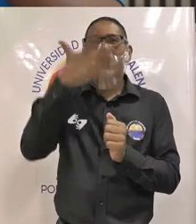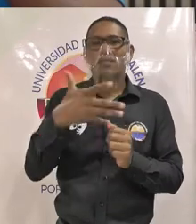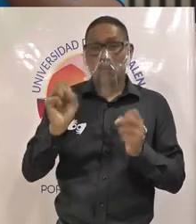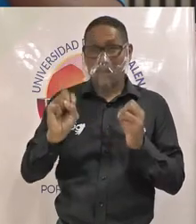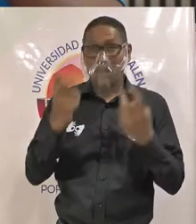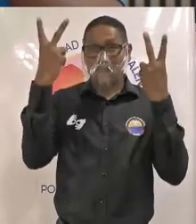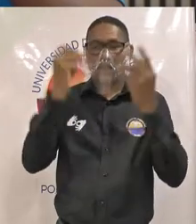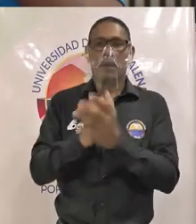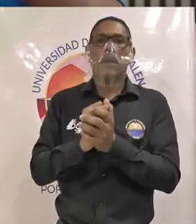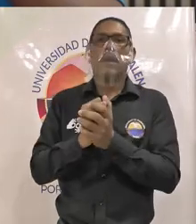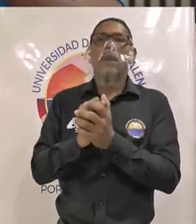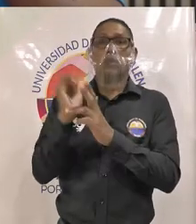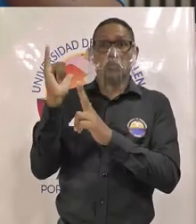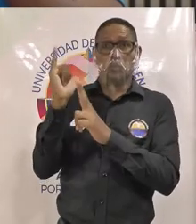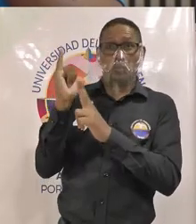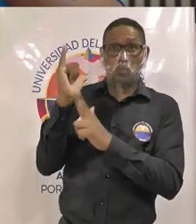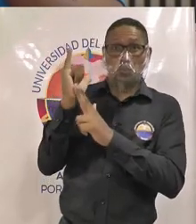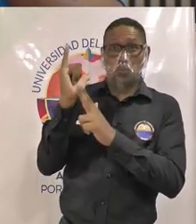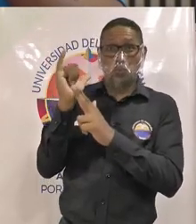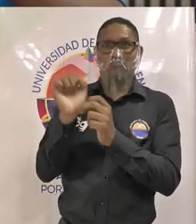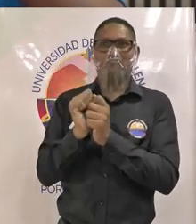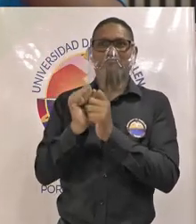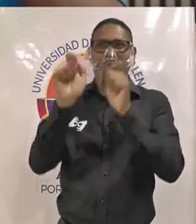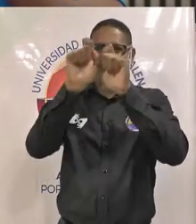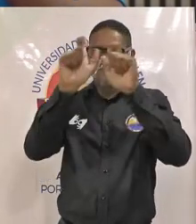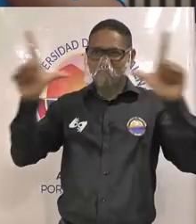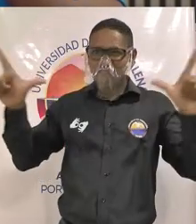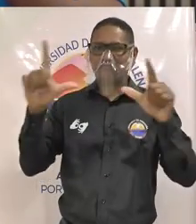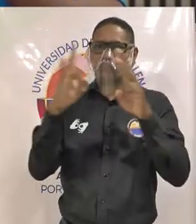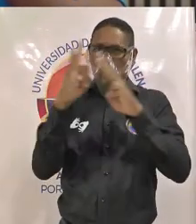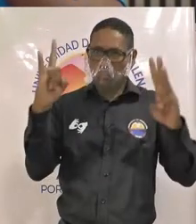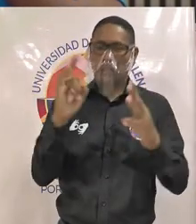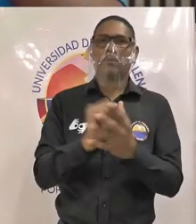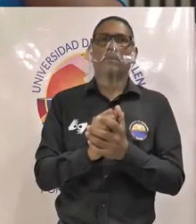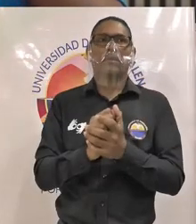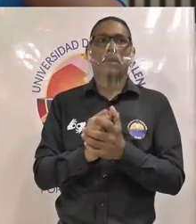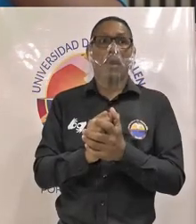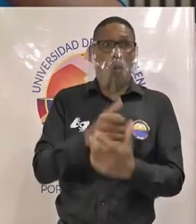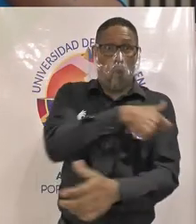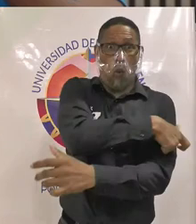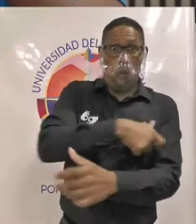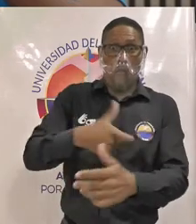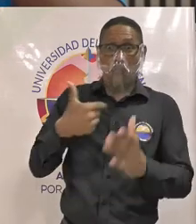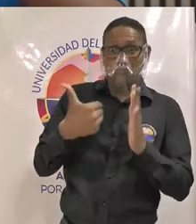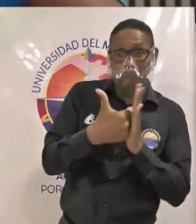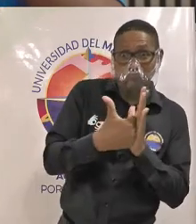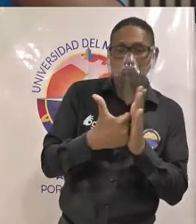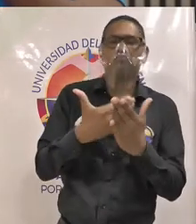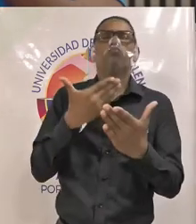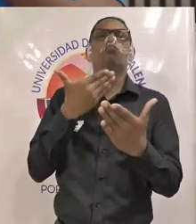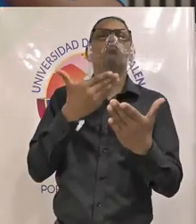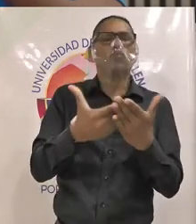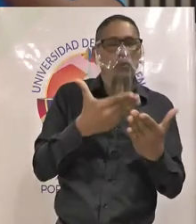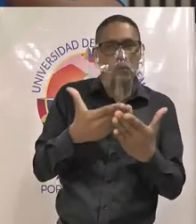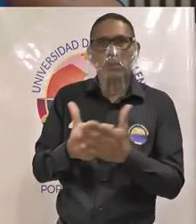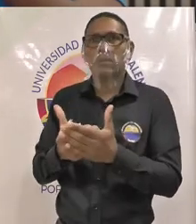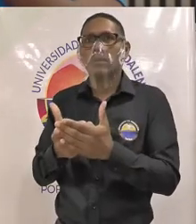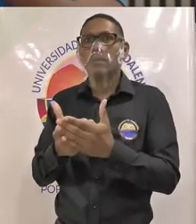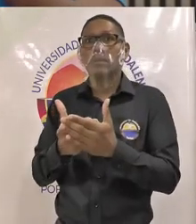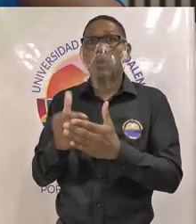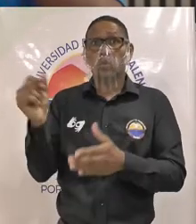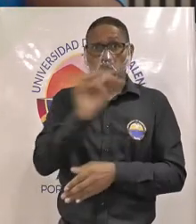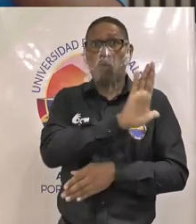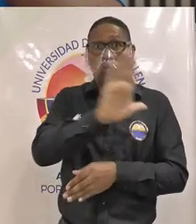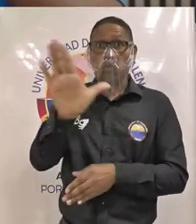youtube también en la página institucional agradecerle al comité de garantías por haber generado este espacio y agradecerles igualmente a ustedes